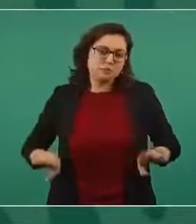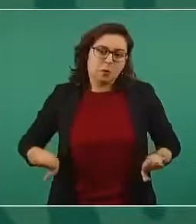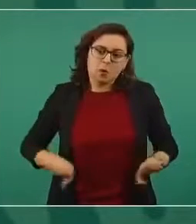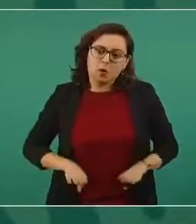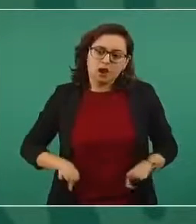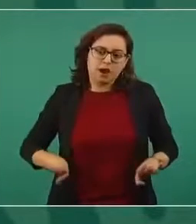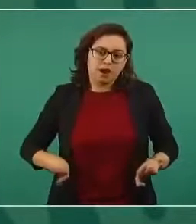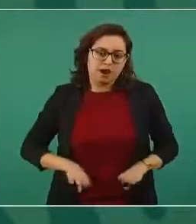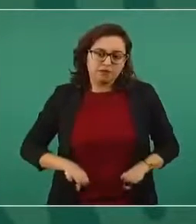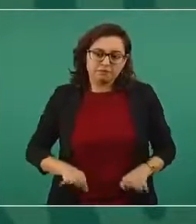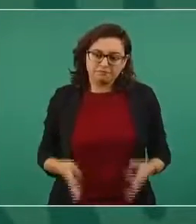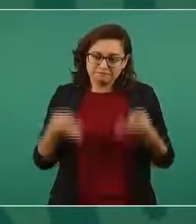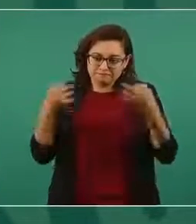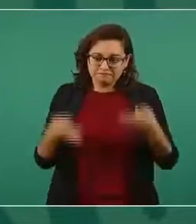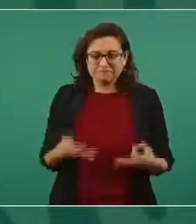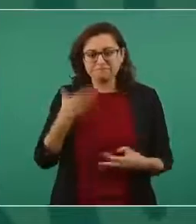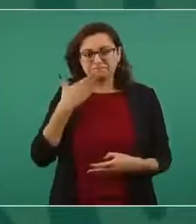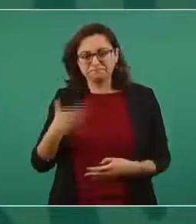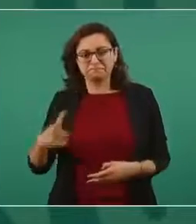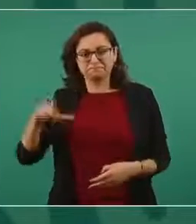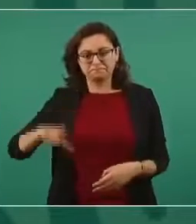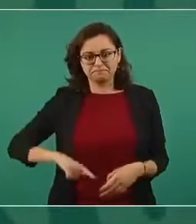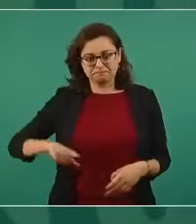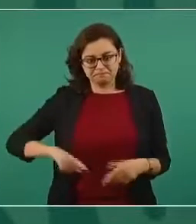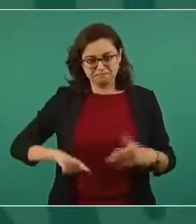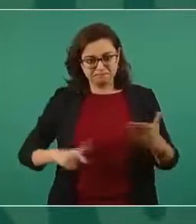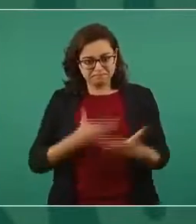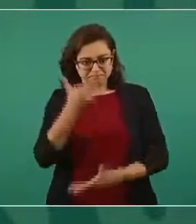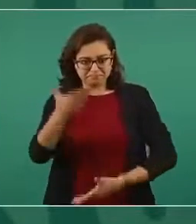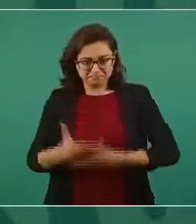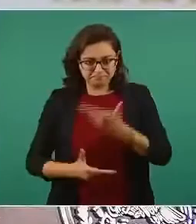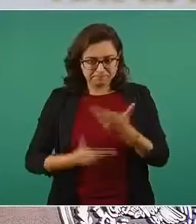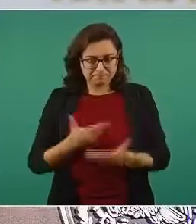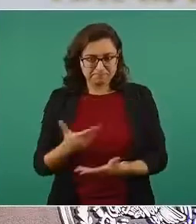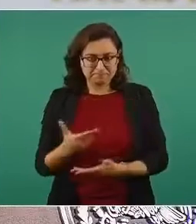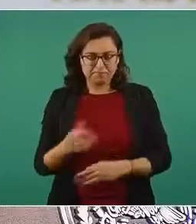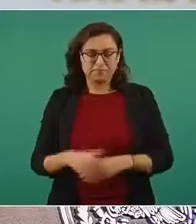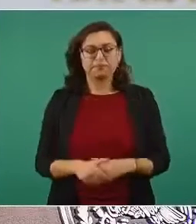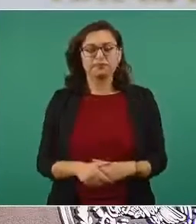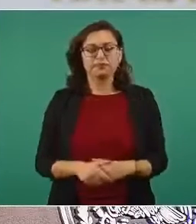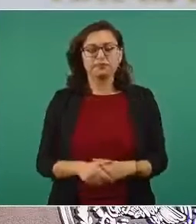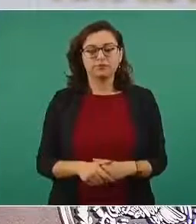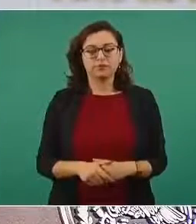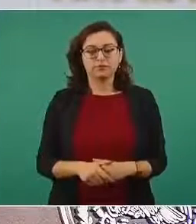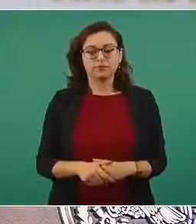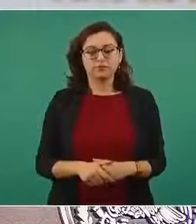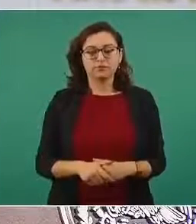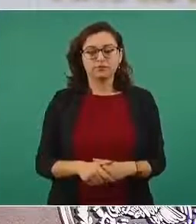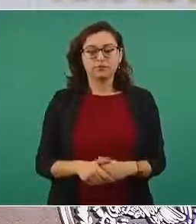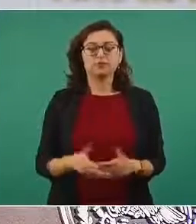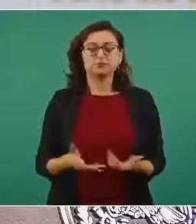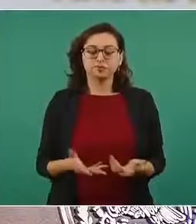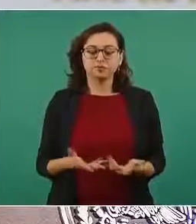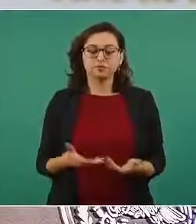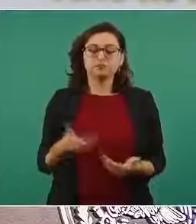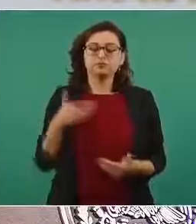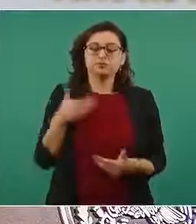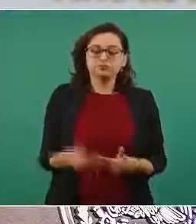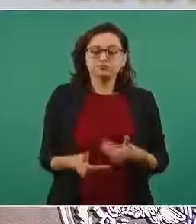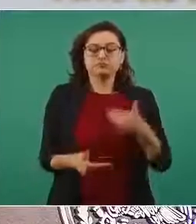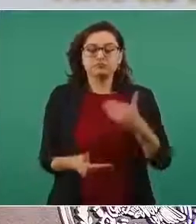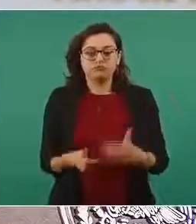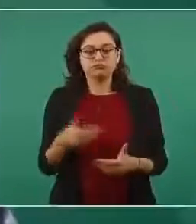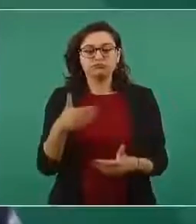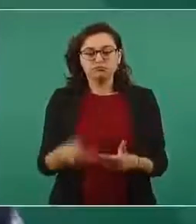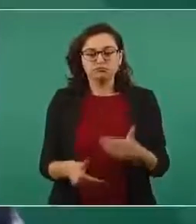son verdaderos servidores públicos entonces ahí vamos adelante